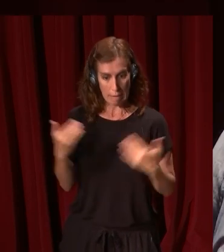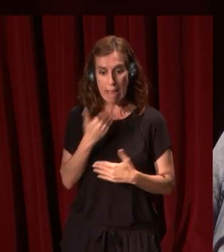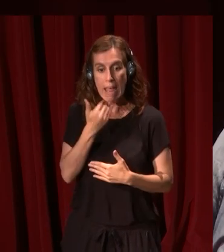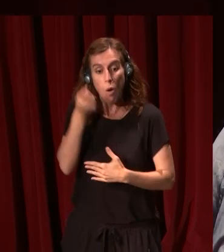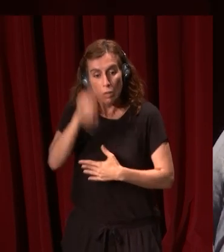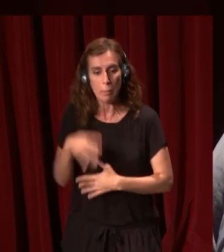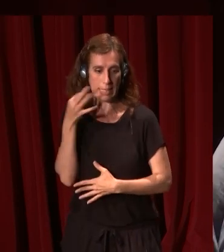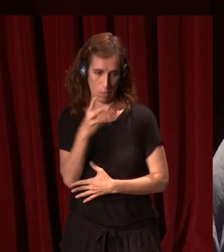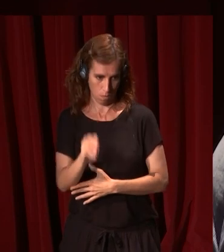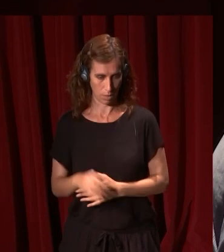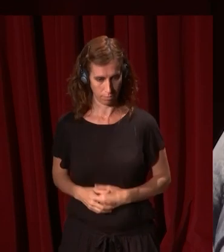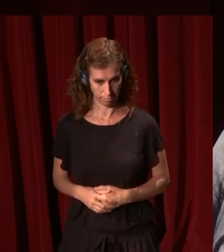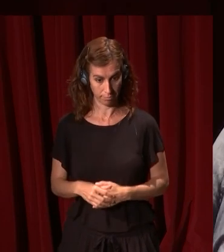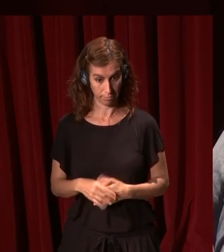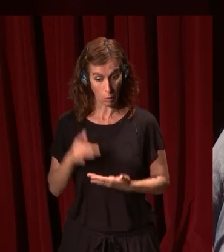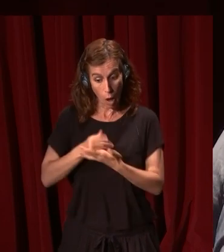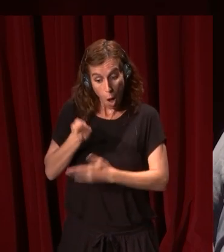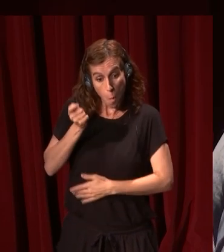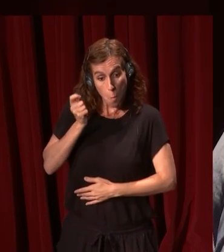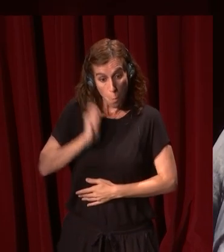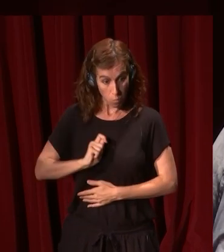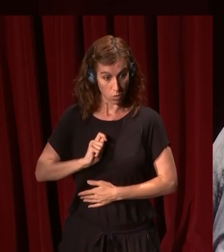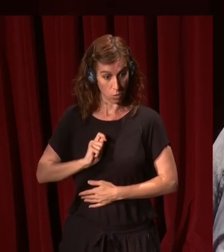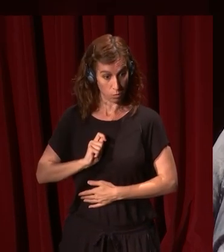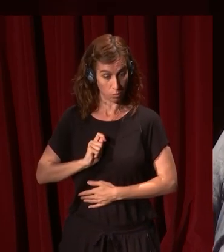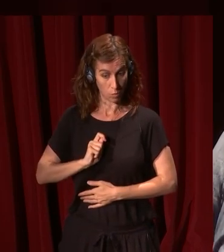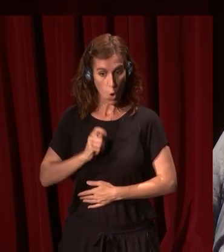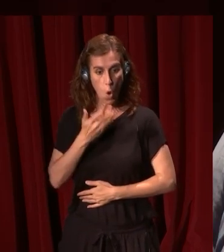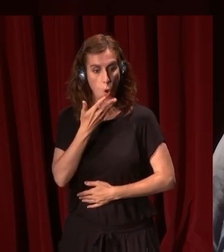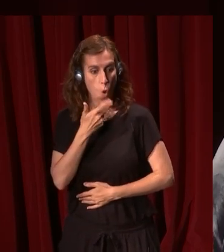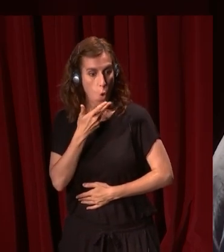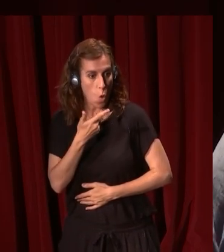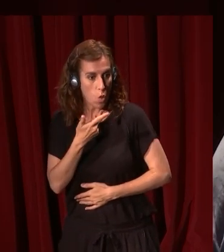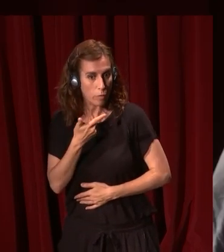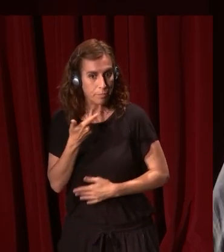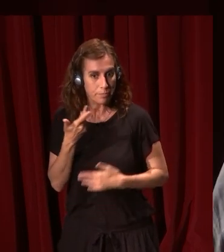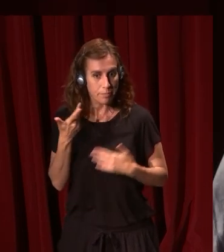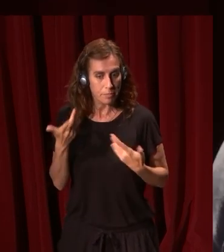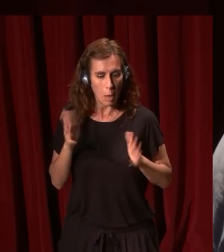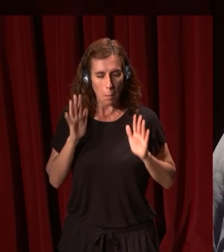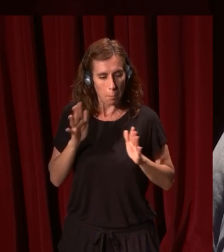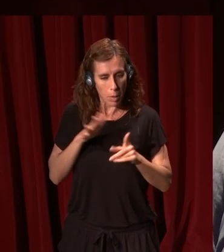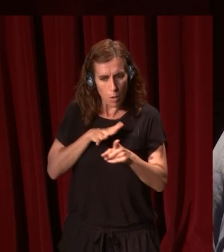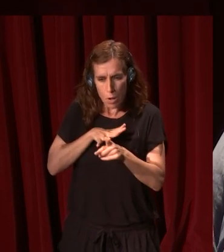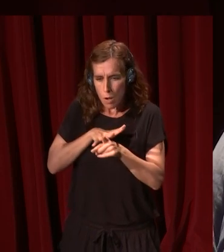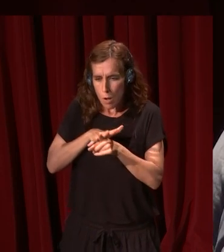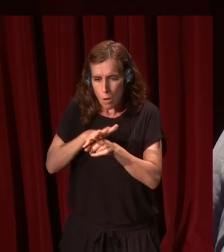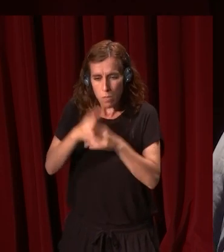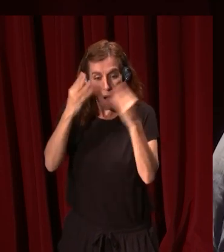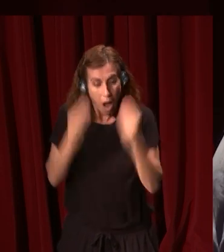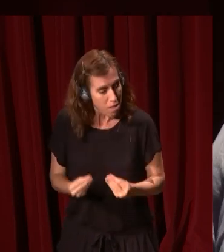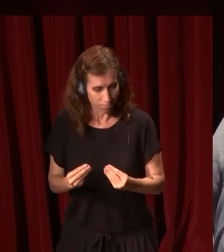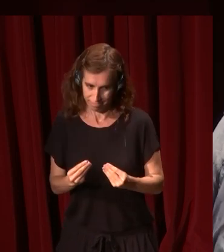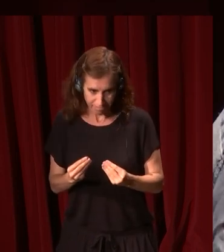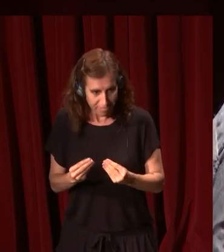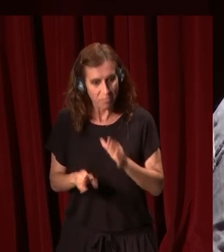XX, que en la profesión se conoce la distorsión que han causado, pero que yo creo que no ha acabado de permear entre los aficionados del arte, y que